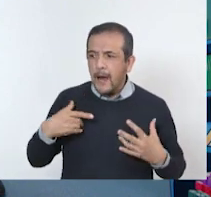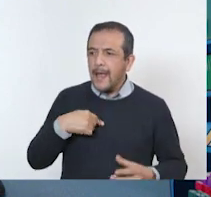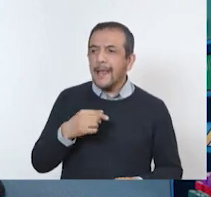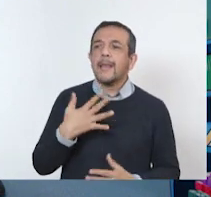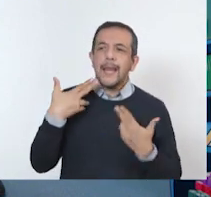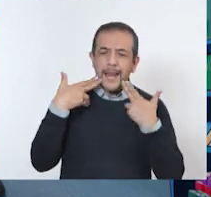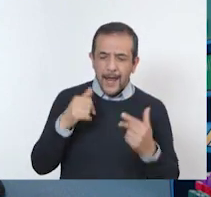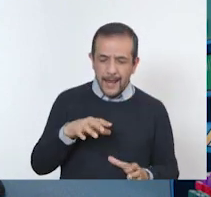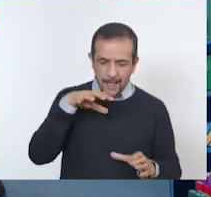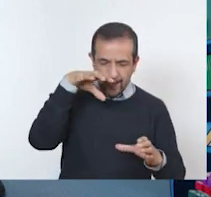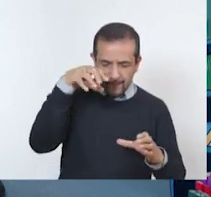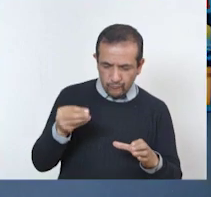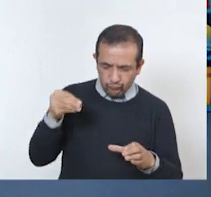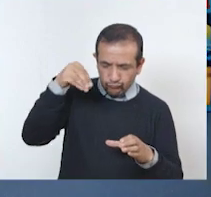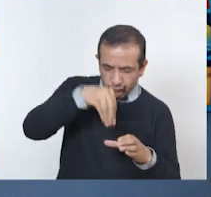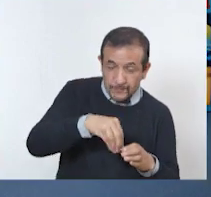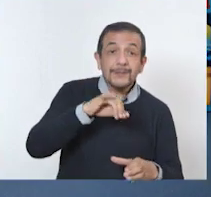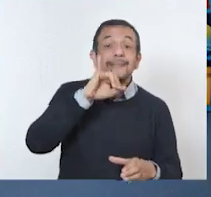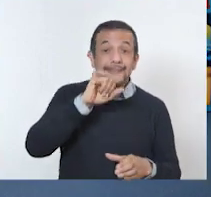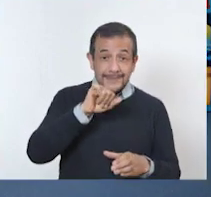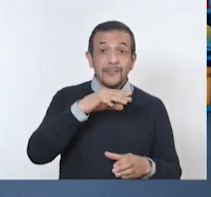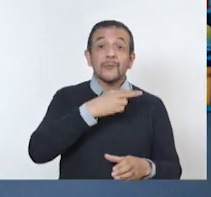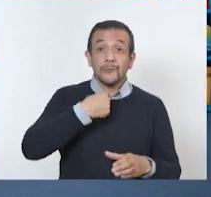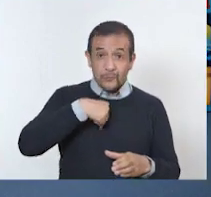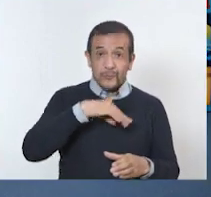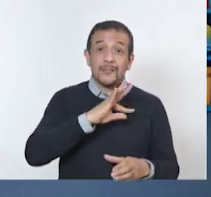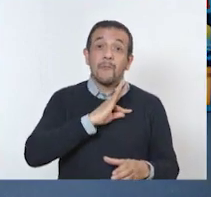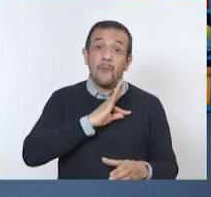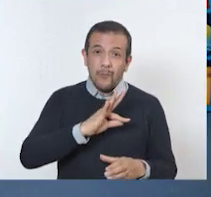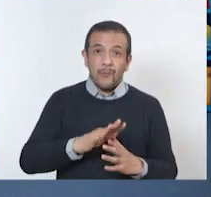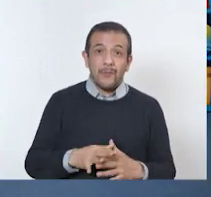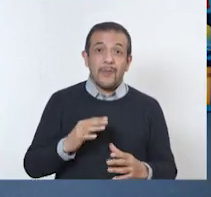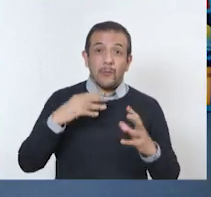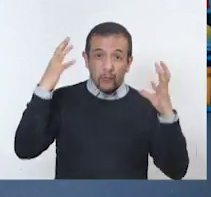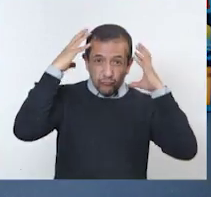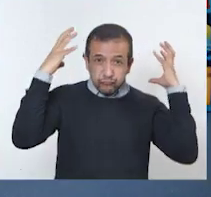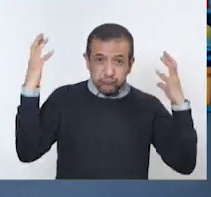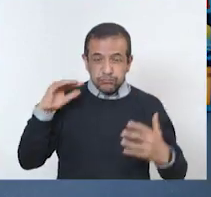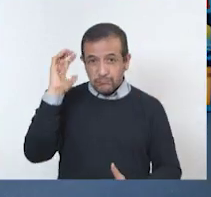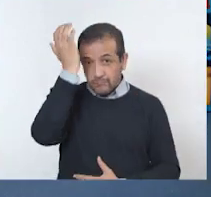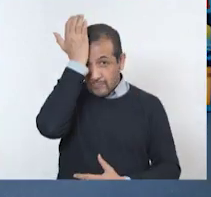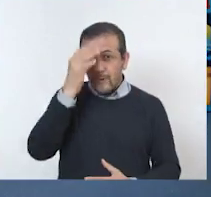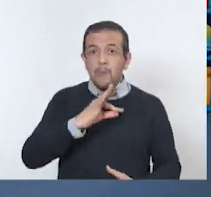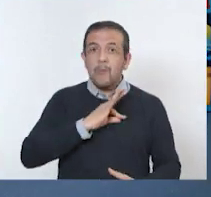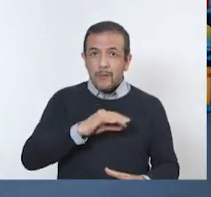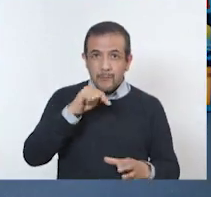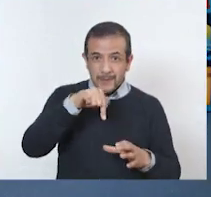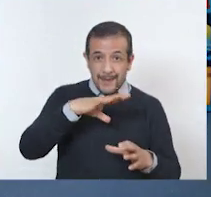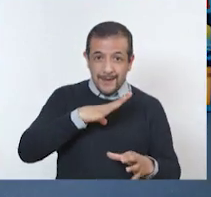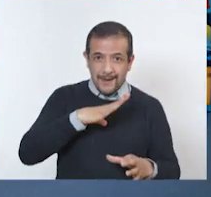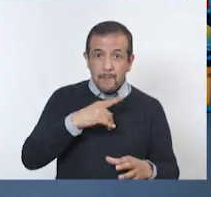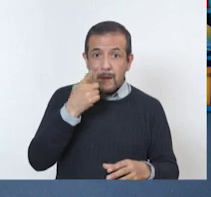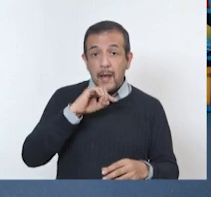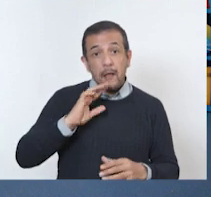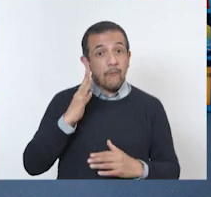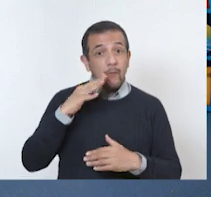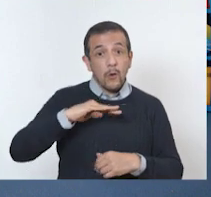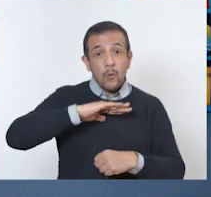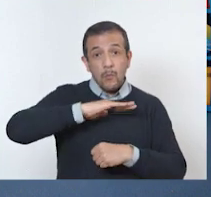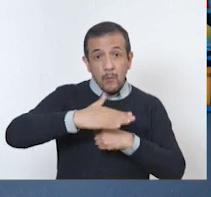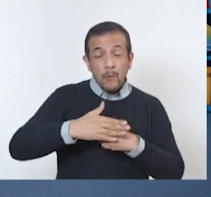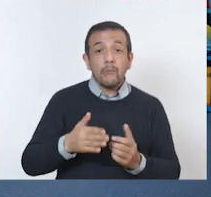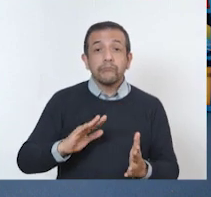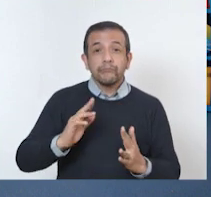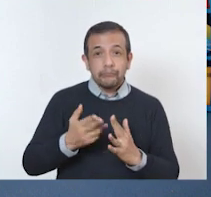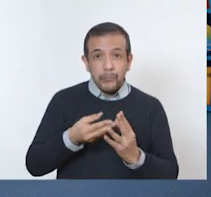En la granja. Es correcto. Las ovejas las podemos tener en la granja para que nos podamos alimentar de ellas o podamos obtener sus